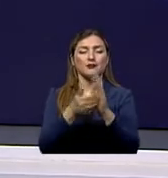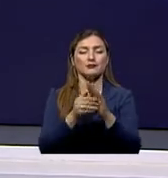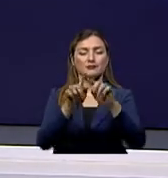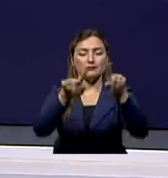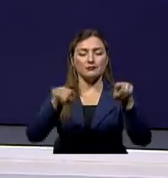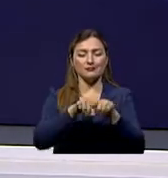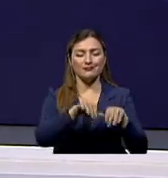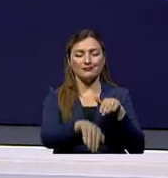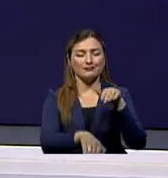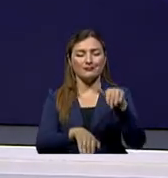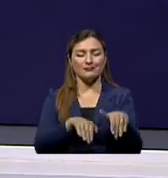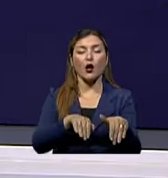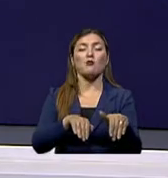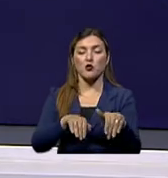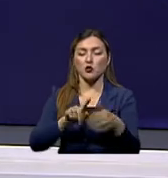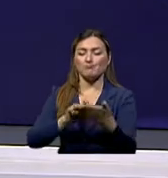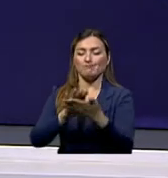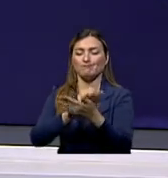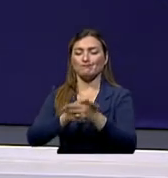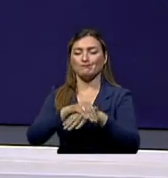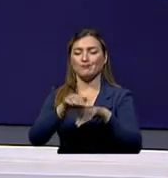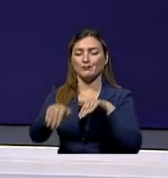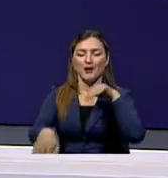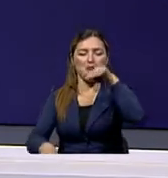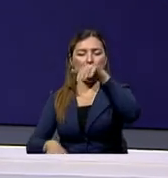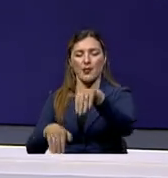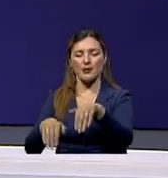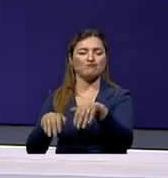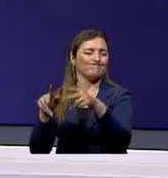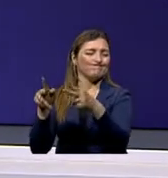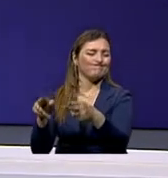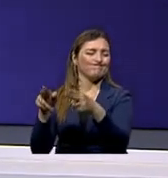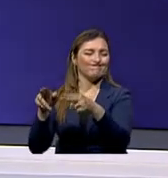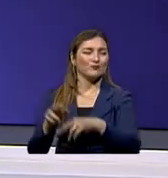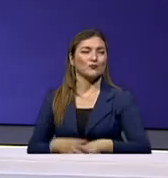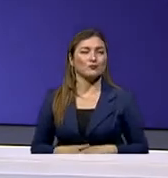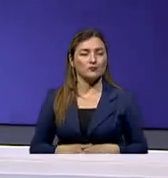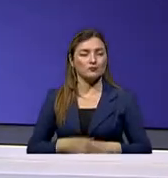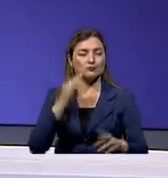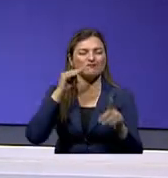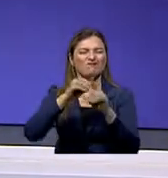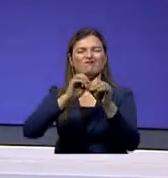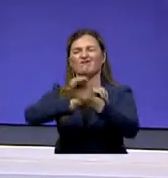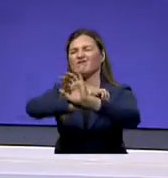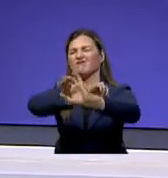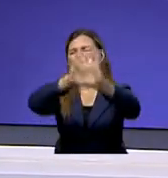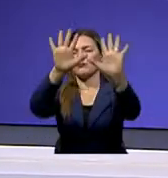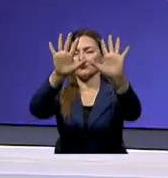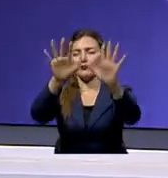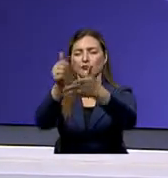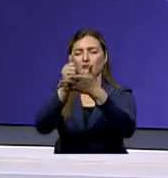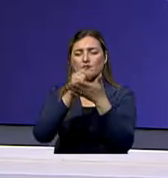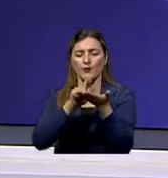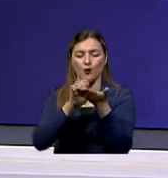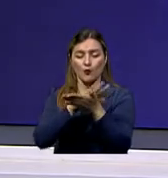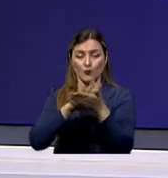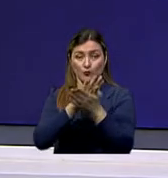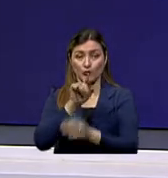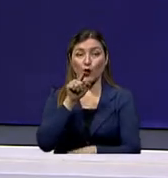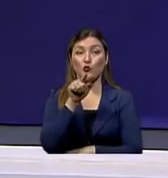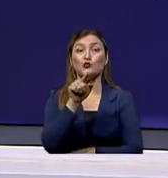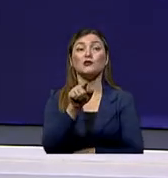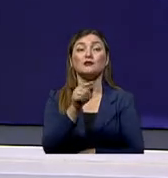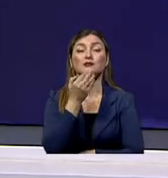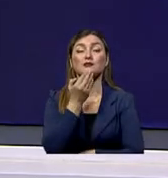seguramente le tocará volverse a poner, si usted se mete al mar, de igual forma. Es decir, el mensaje es muy claro. Sí ayuda el protector solar, pero usted tiene que